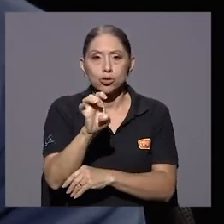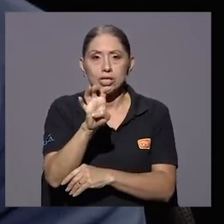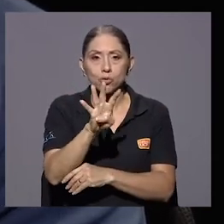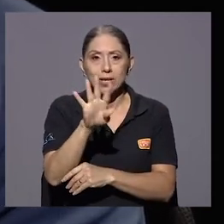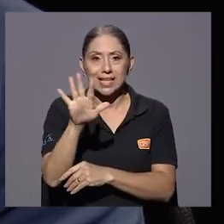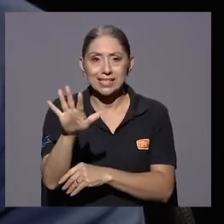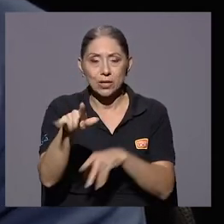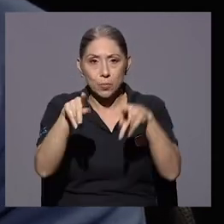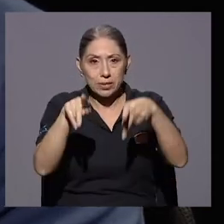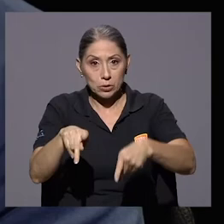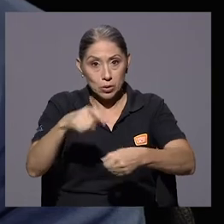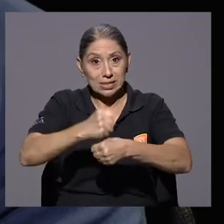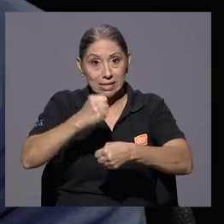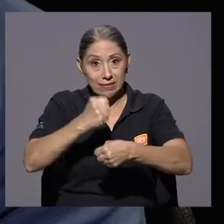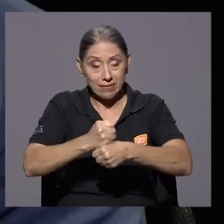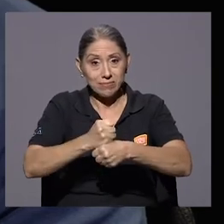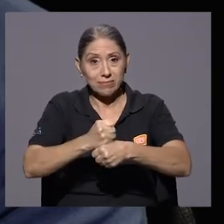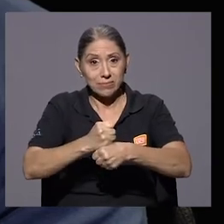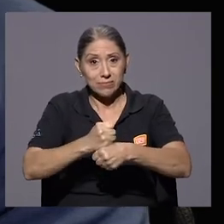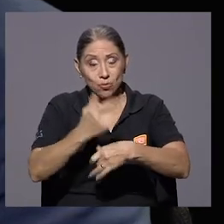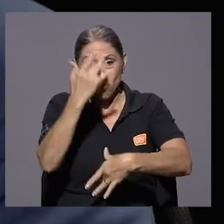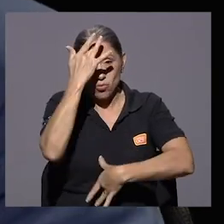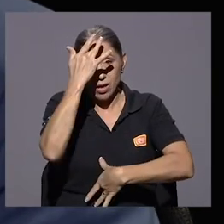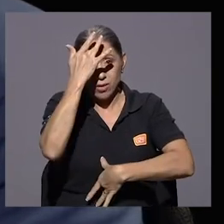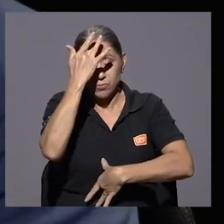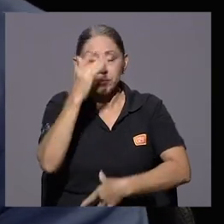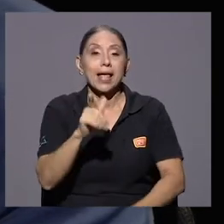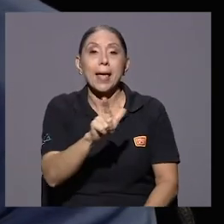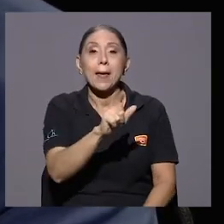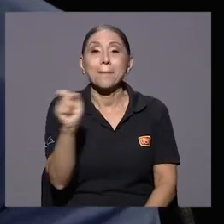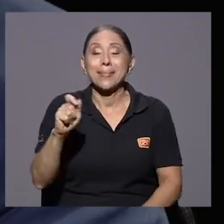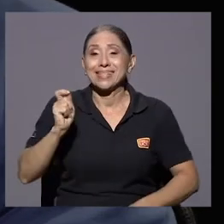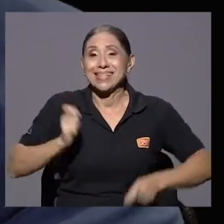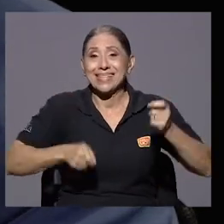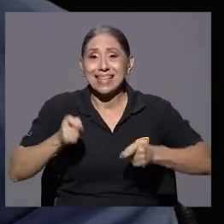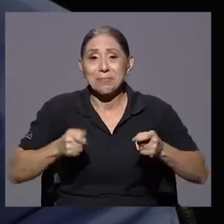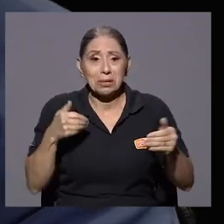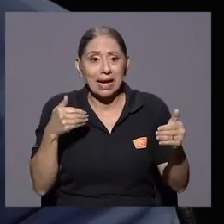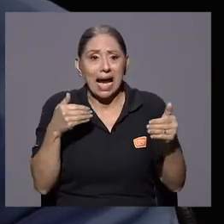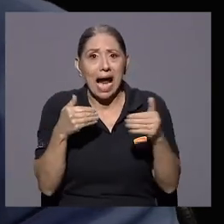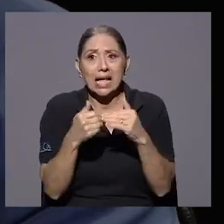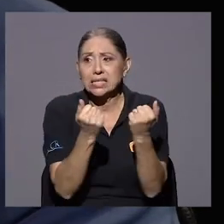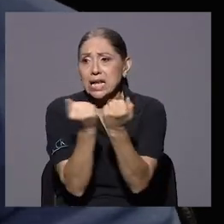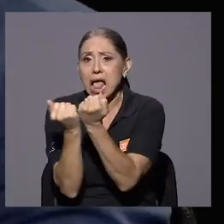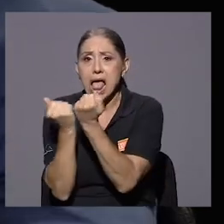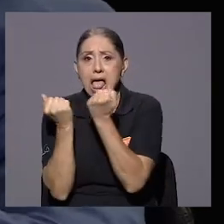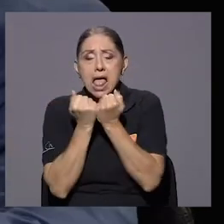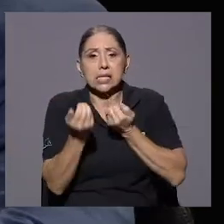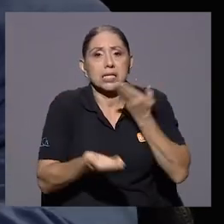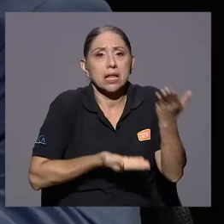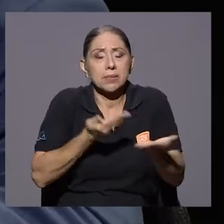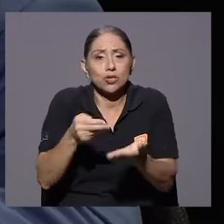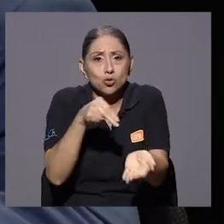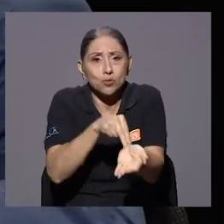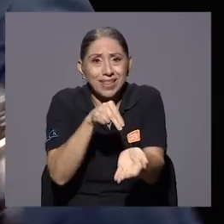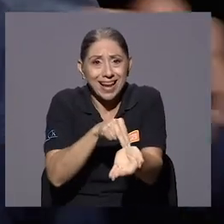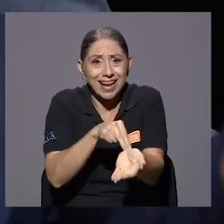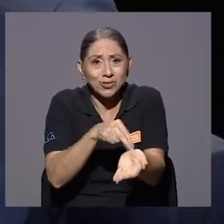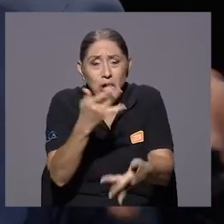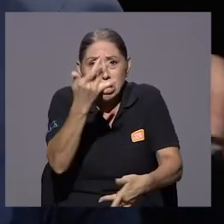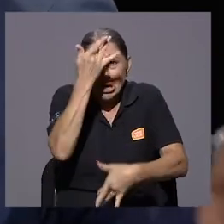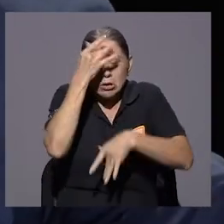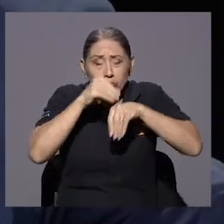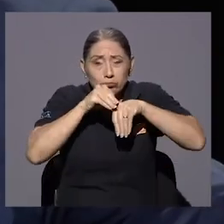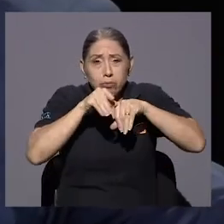funcionarios contagiados. En el mes de septiembre, que casi colapsan los servicios hospitalarios por el contagio comunitario,